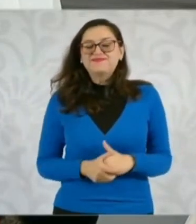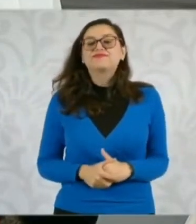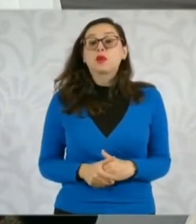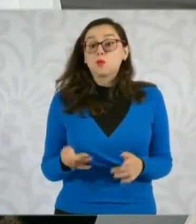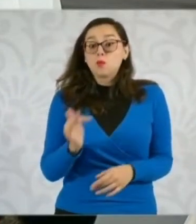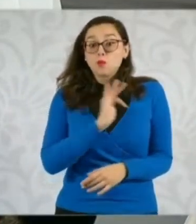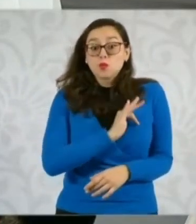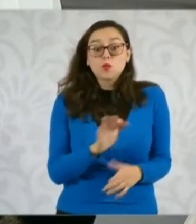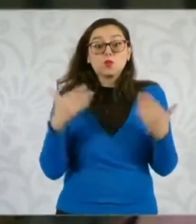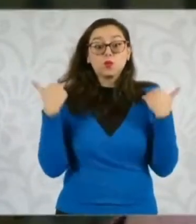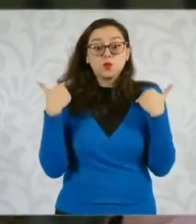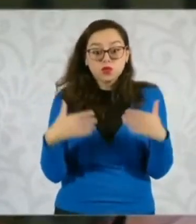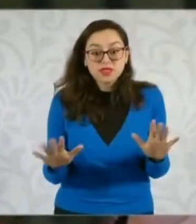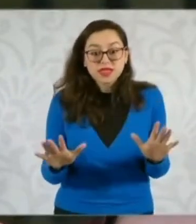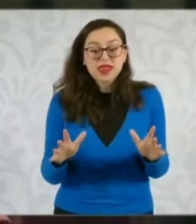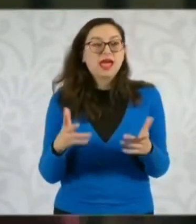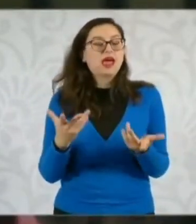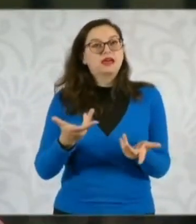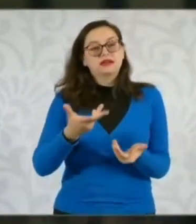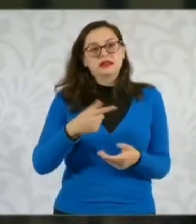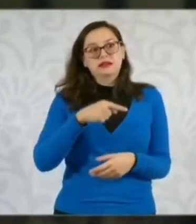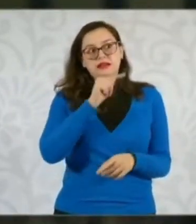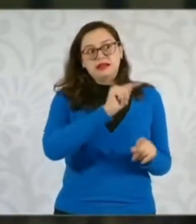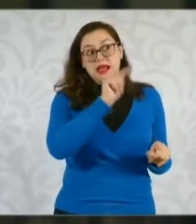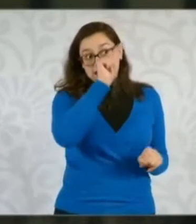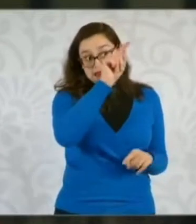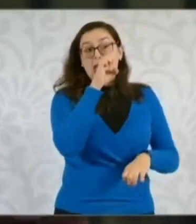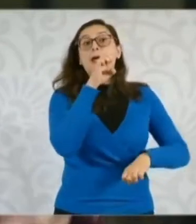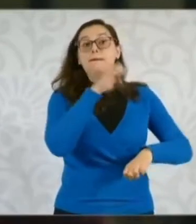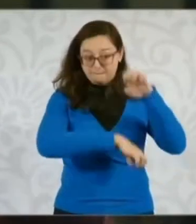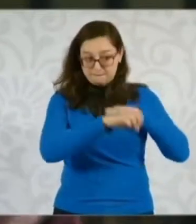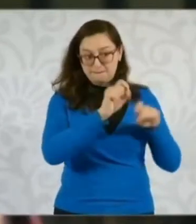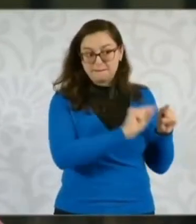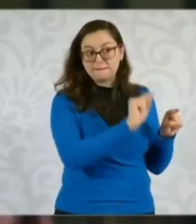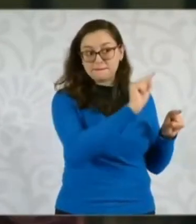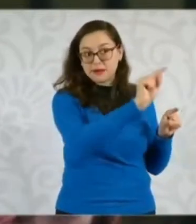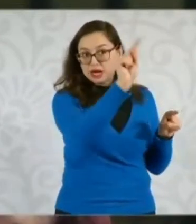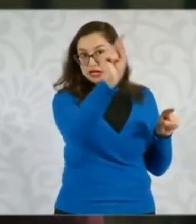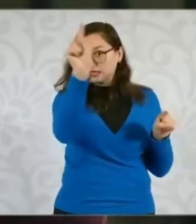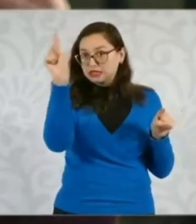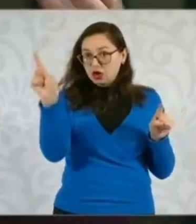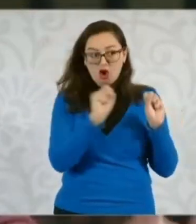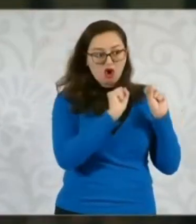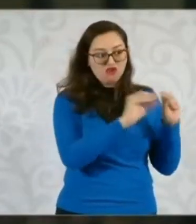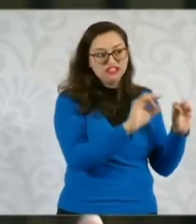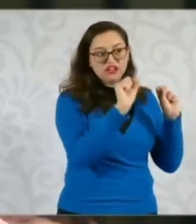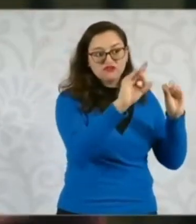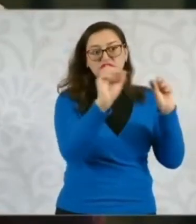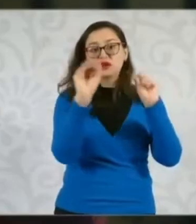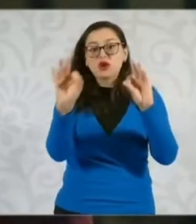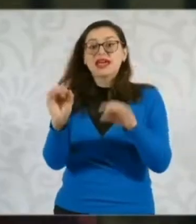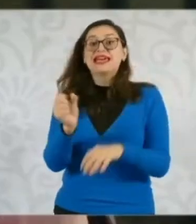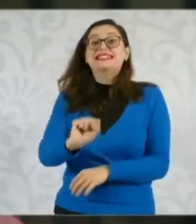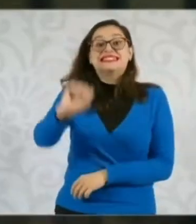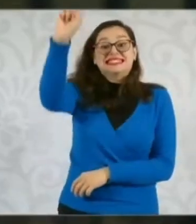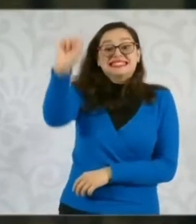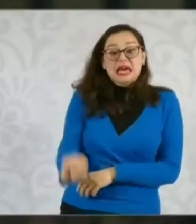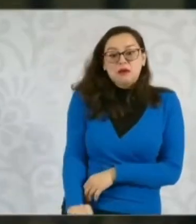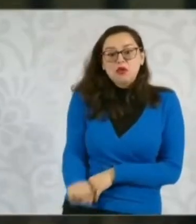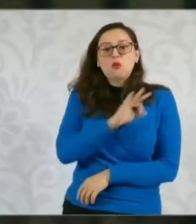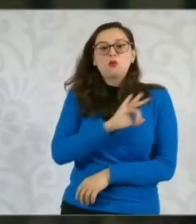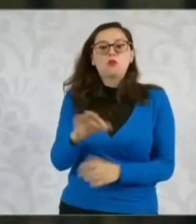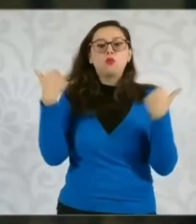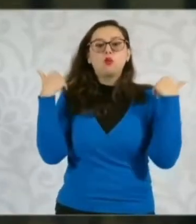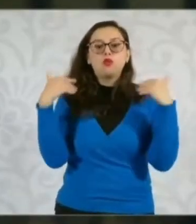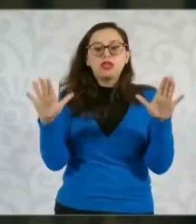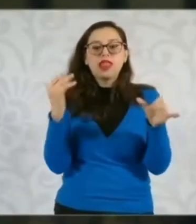podría proponer que cada sábado en cada consulado pudieran darles alguna orientación de cómo hacer sus trámites